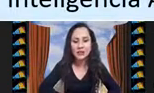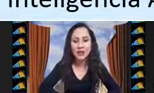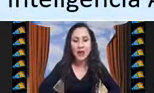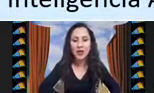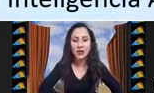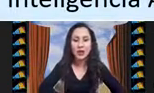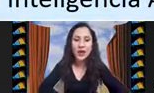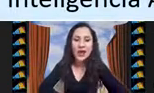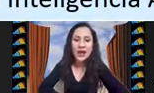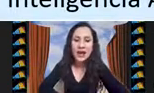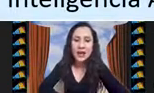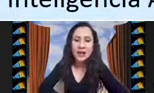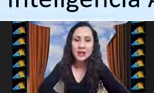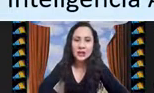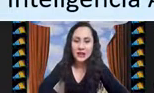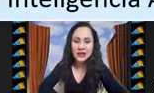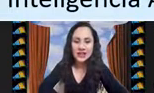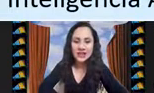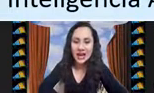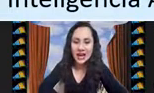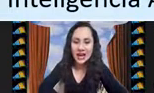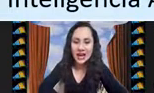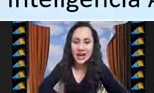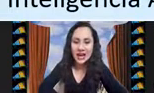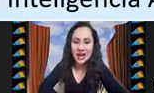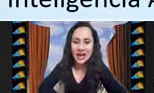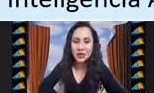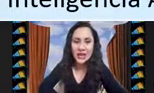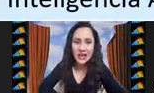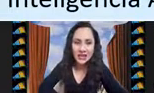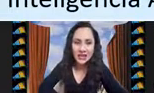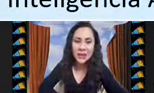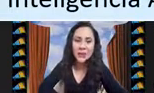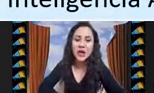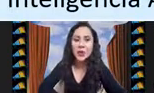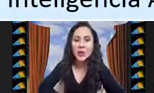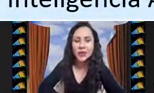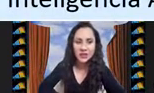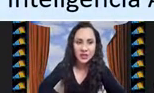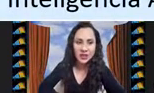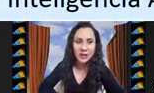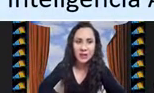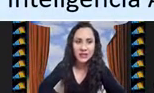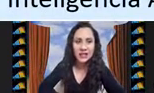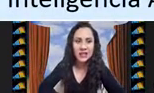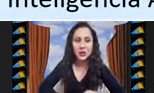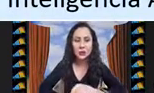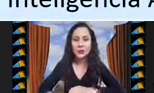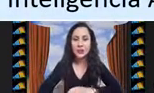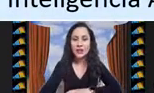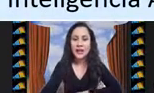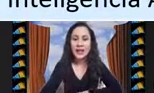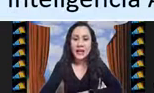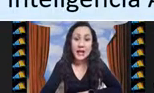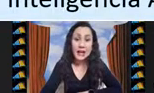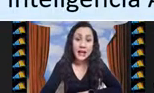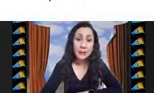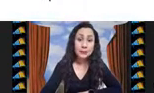actualmente están trabajando en diferentes áreas, tanto en la academia como en el sector de investigación.